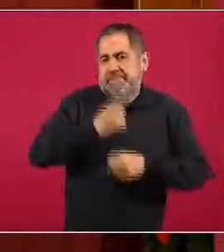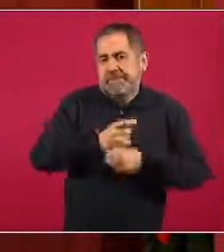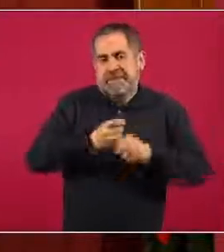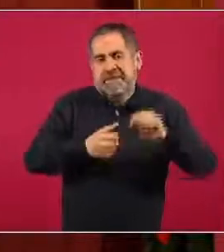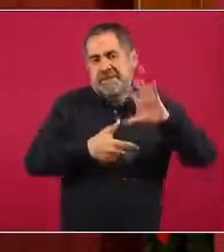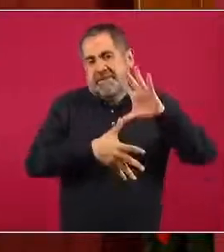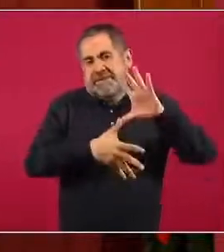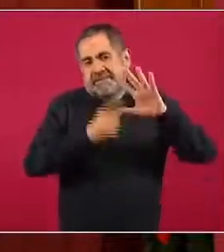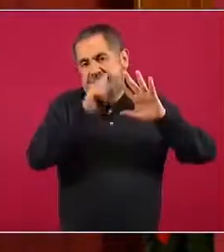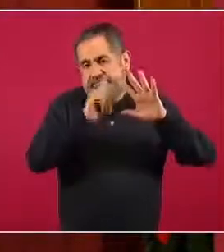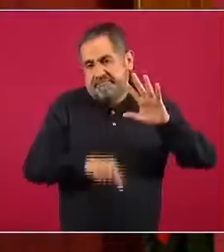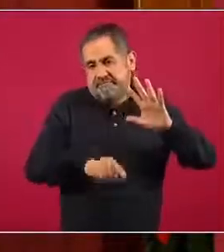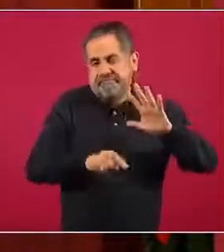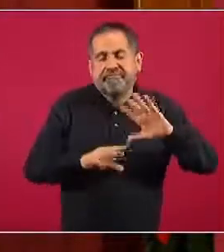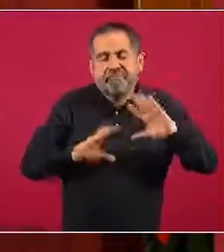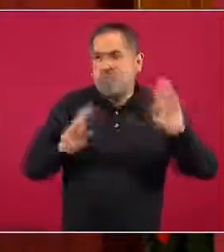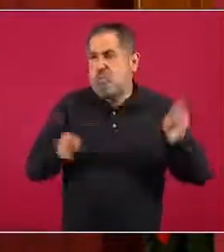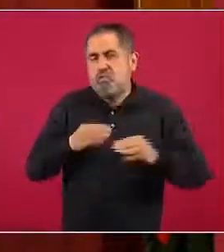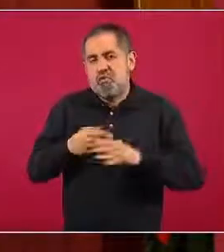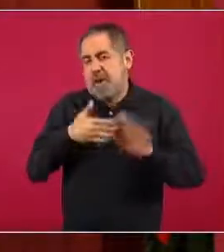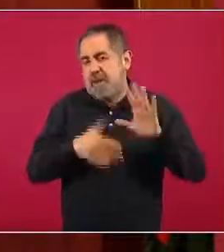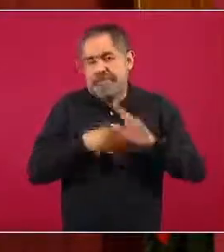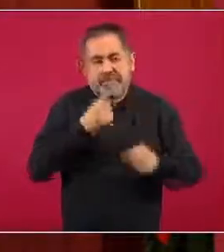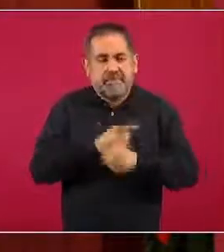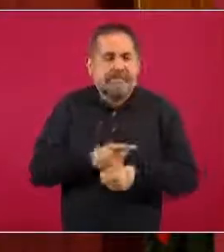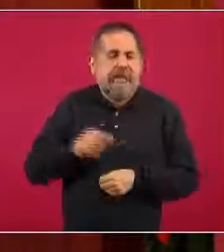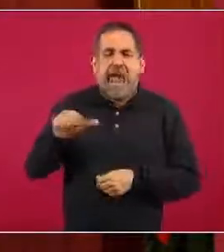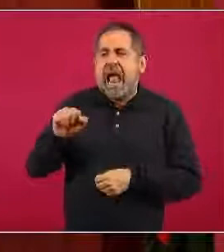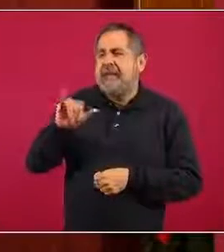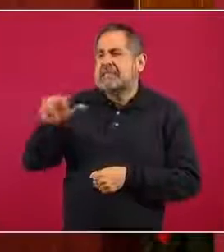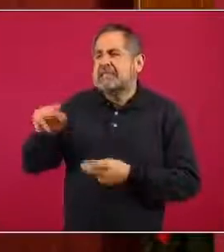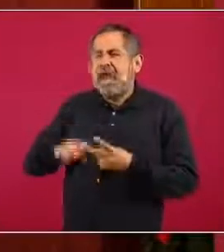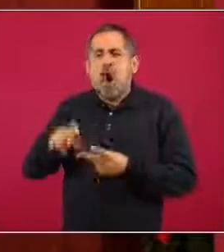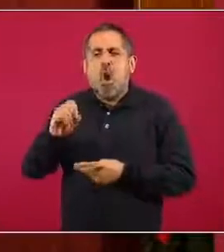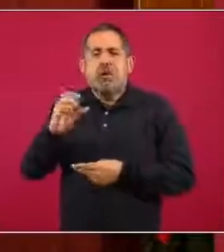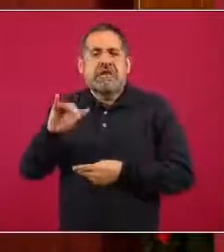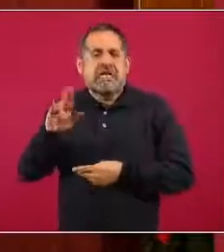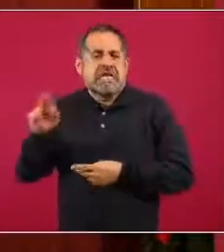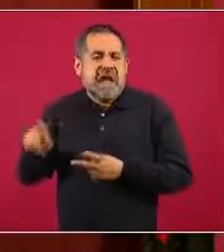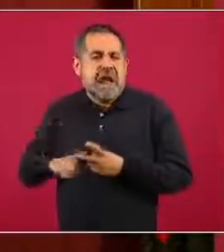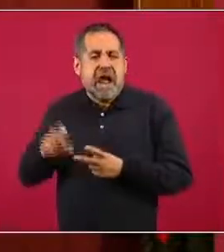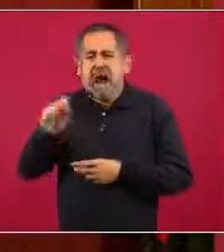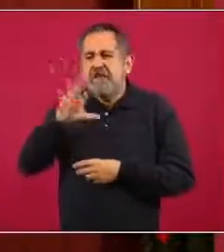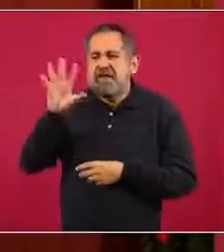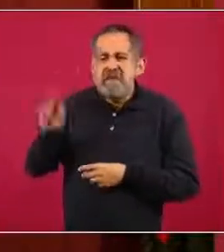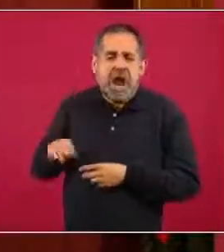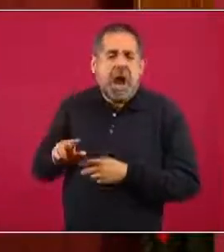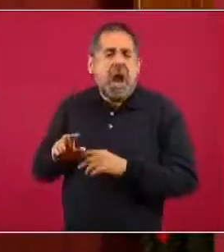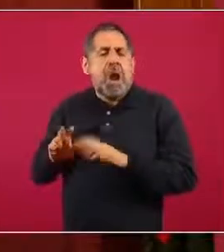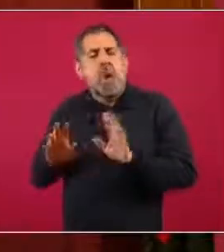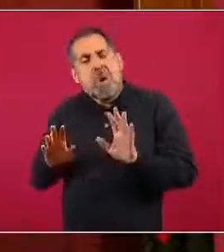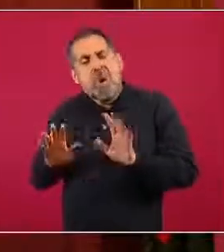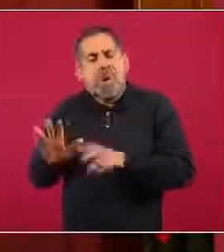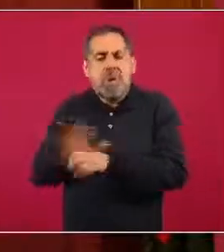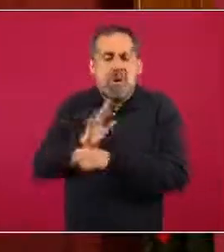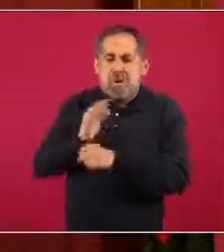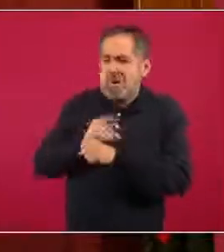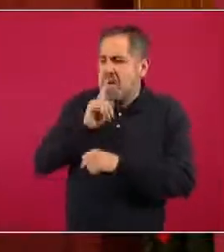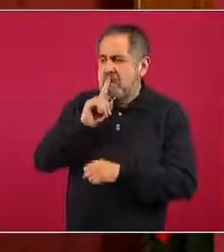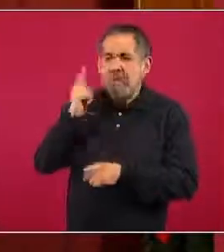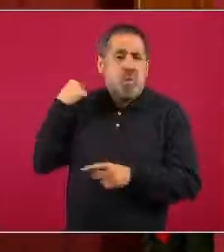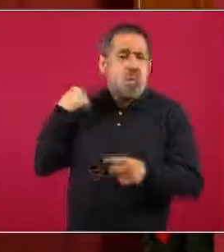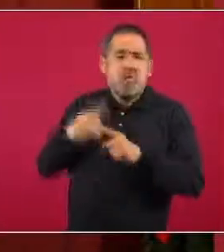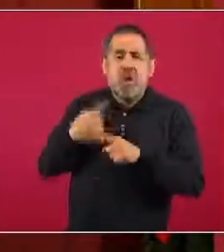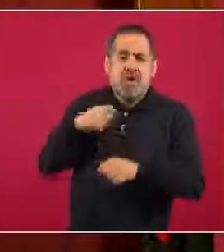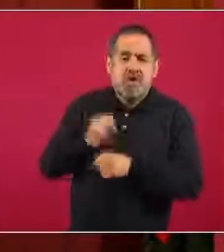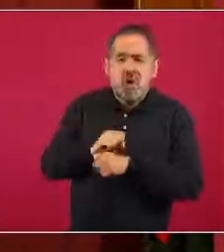epidémica a nivel mundial. Asia, Oceanía y África, pues bueno, hemos visto prácticamente durante todo el